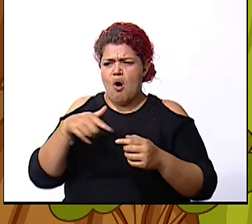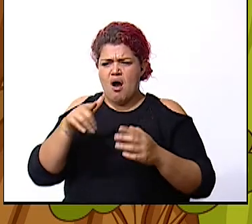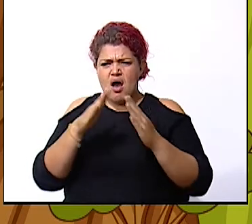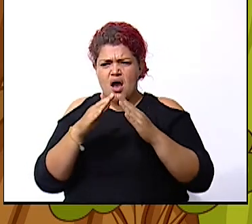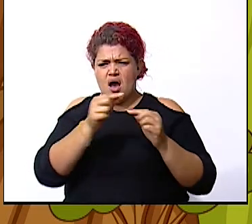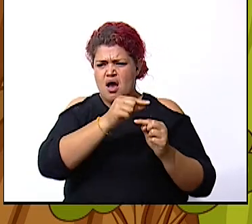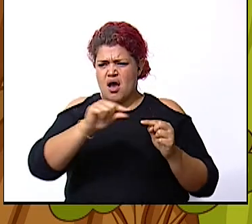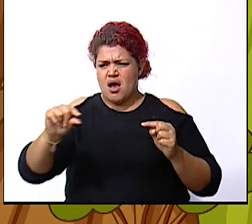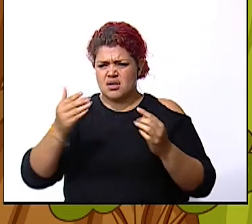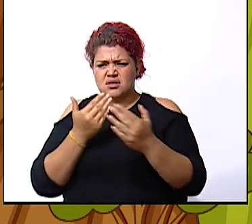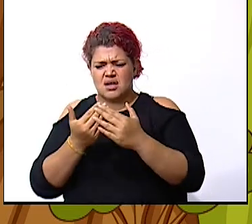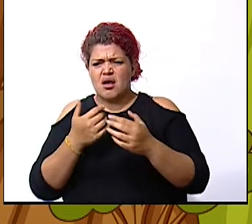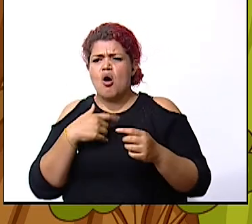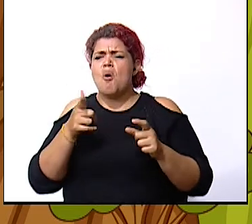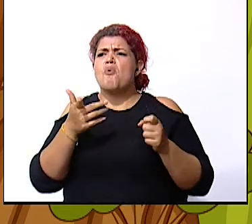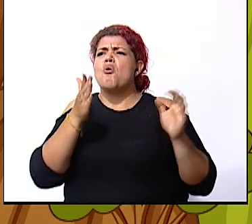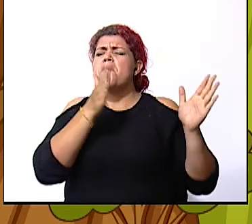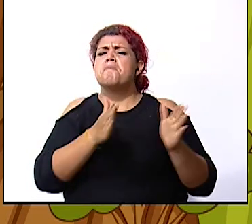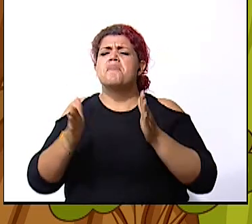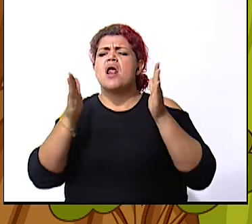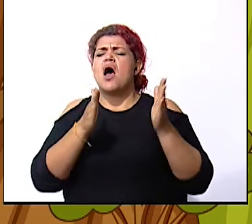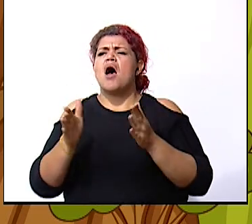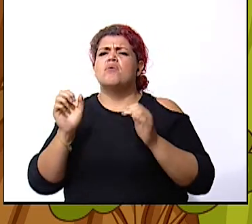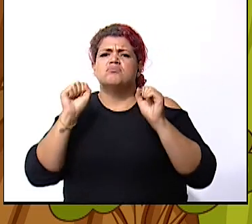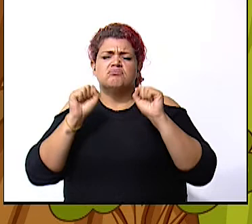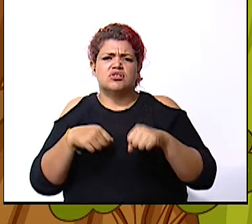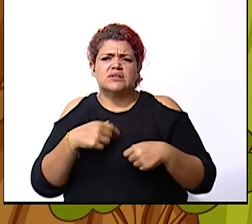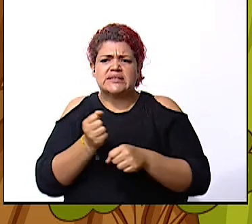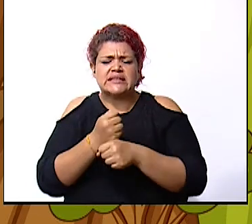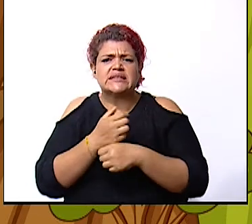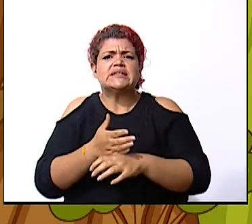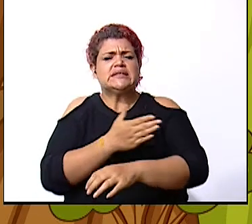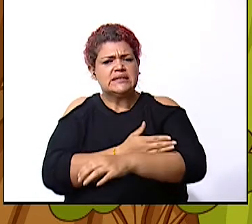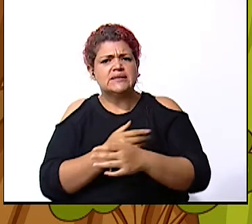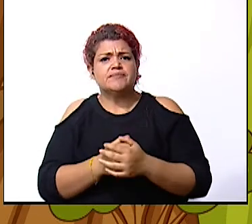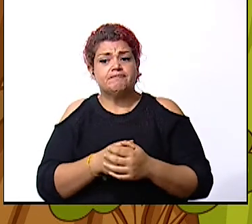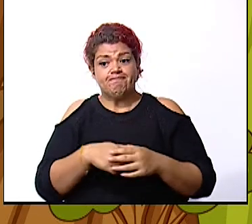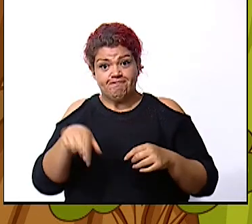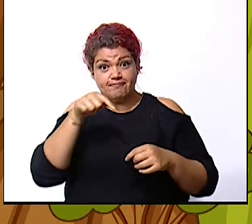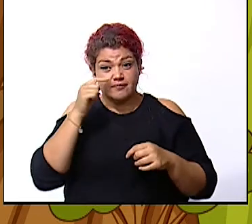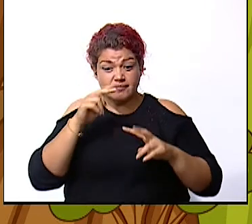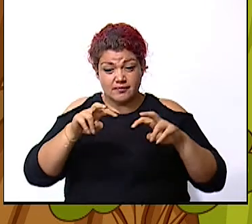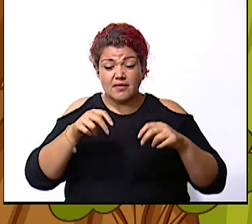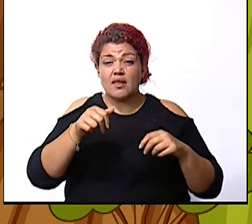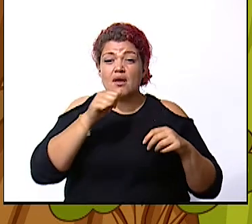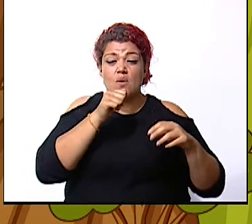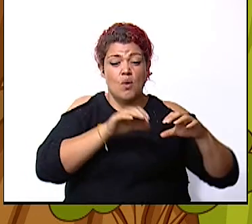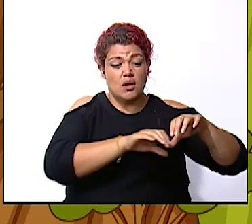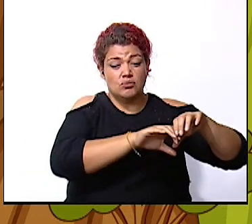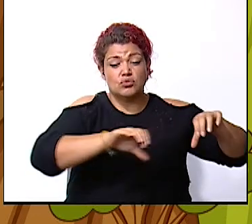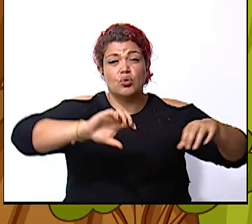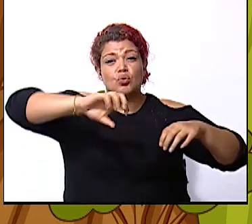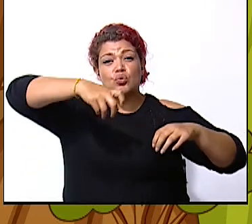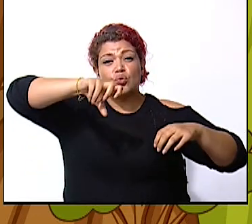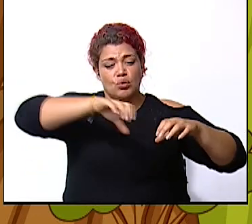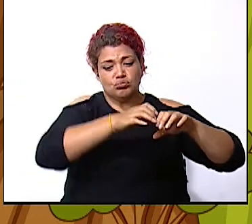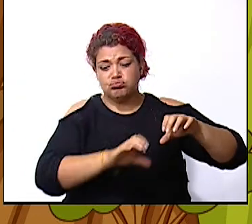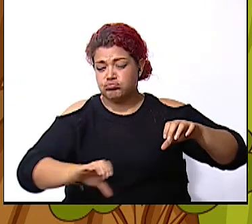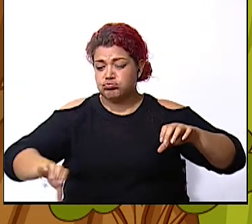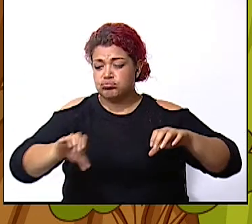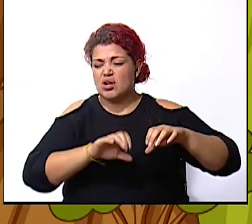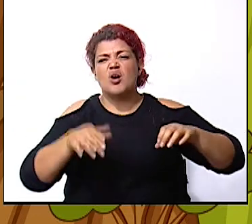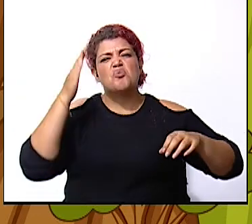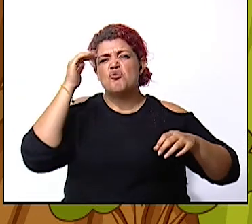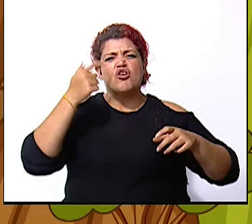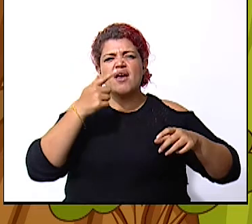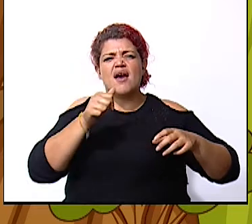de un río que plan podemos tener ante tal situación verificar también las tuberías porque porque cuando hay una